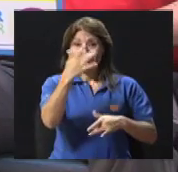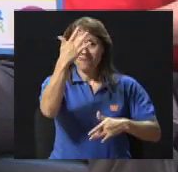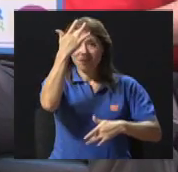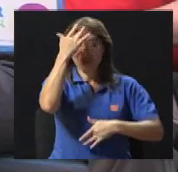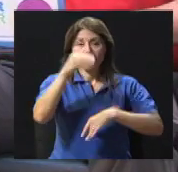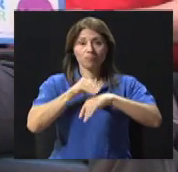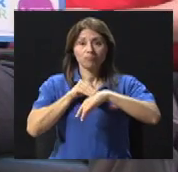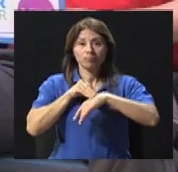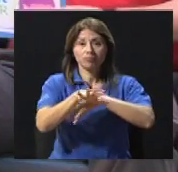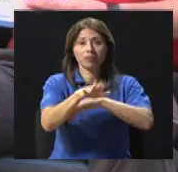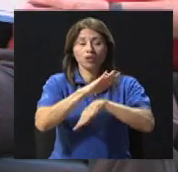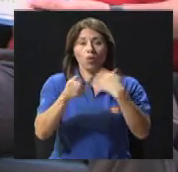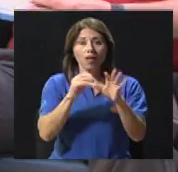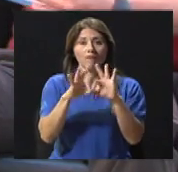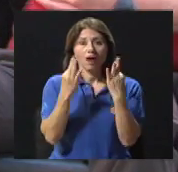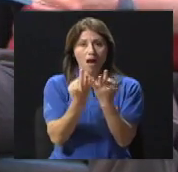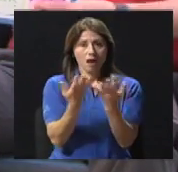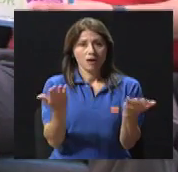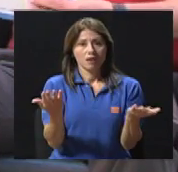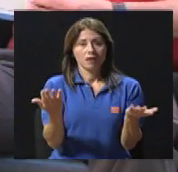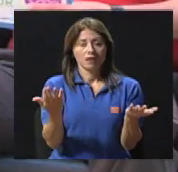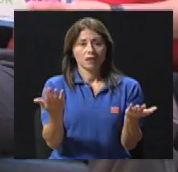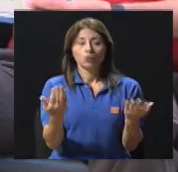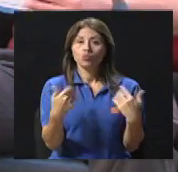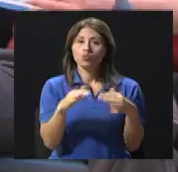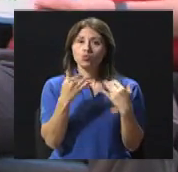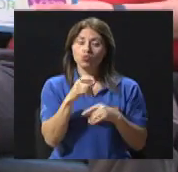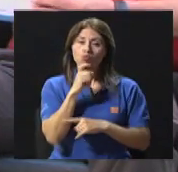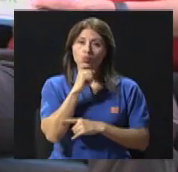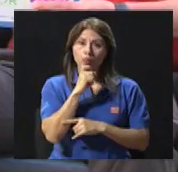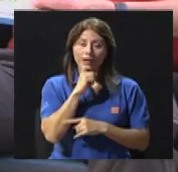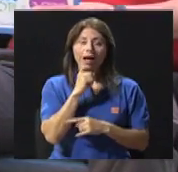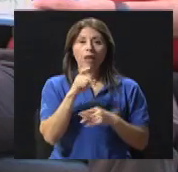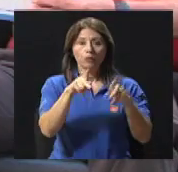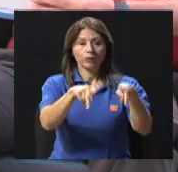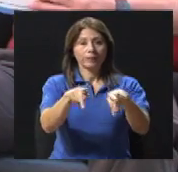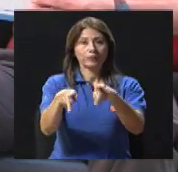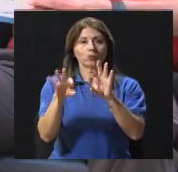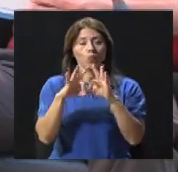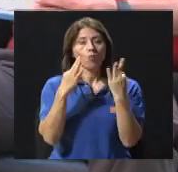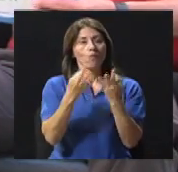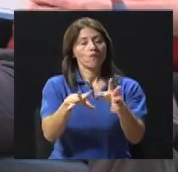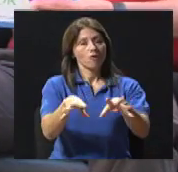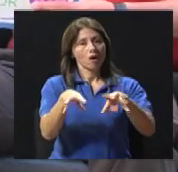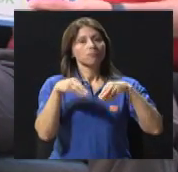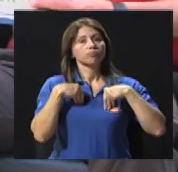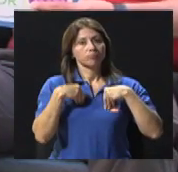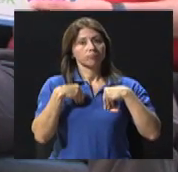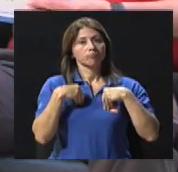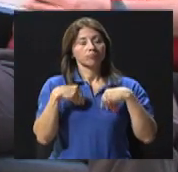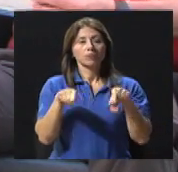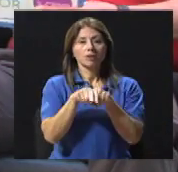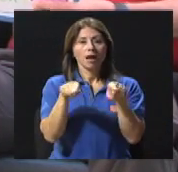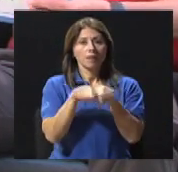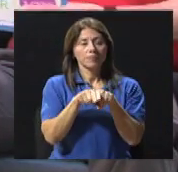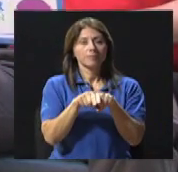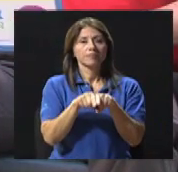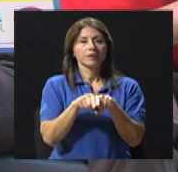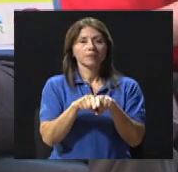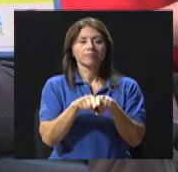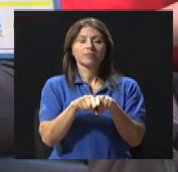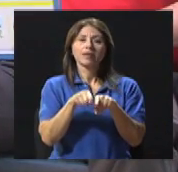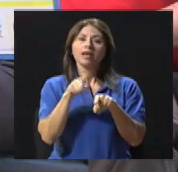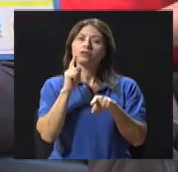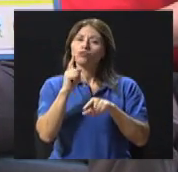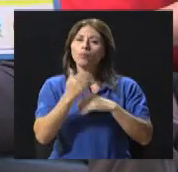la noticia es complicado asimilarlo y es un proceso también irse adaptando a los